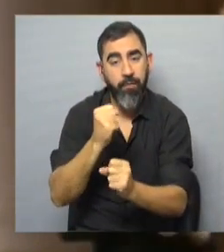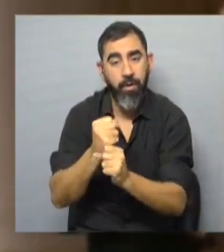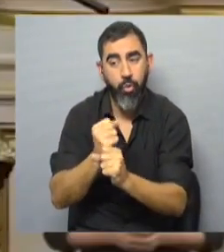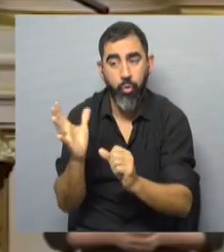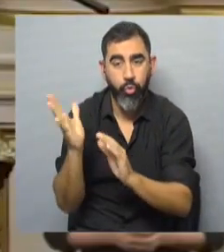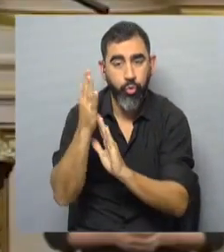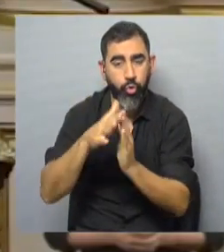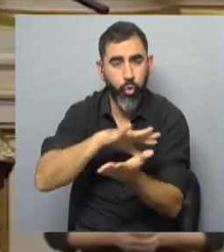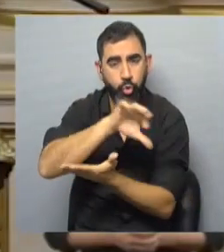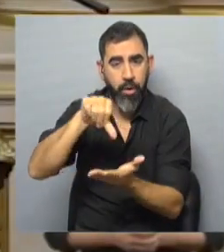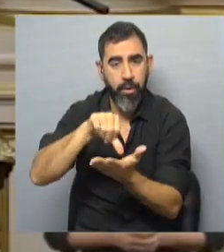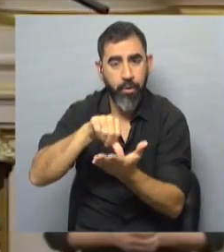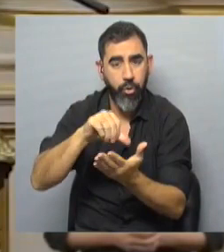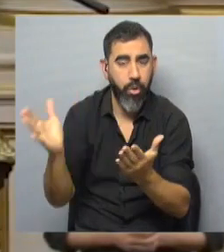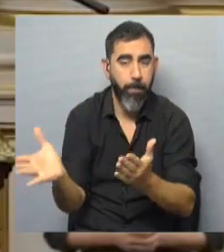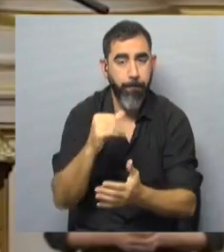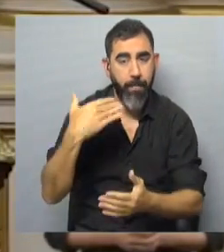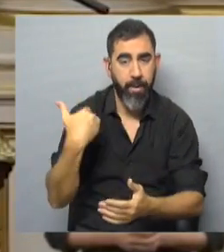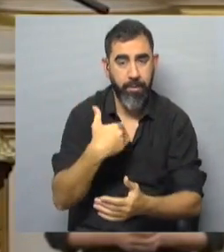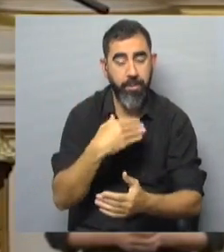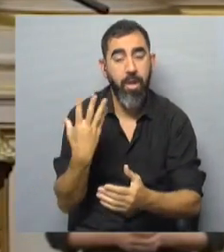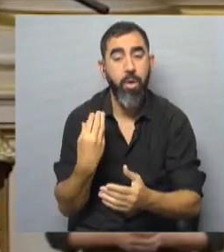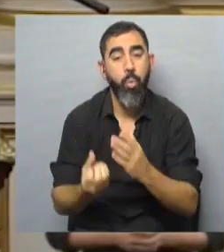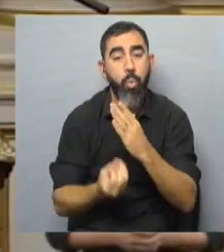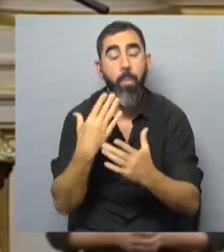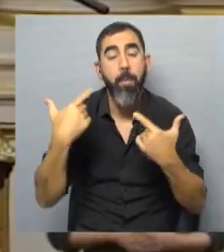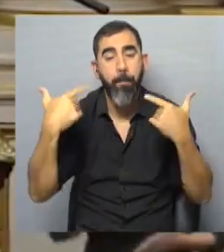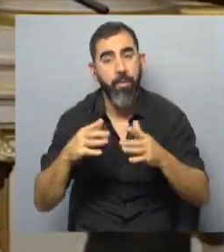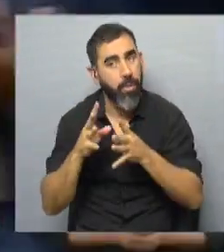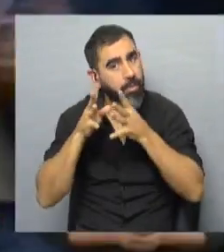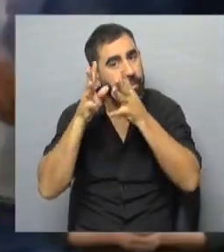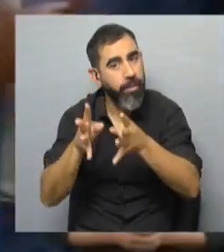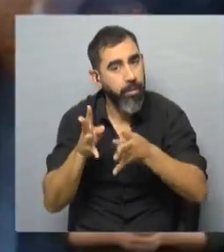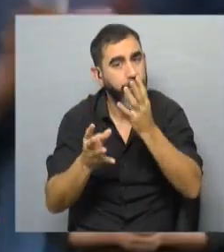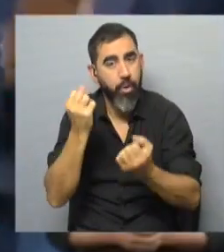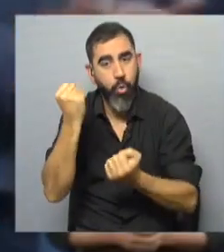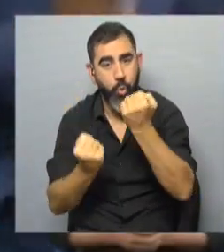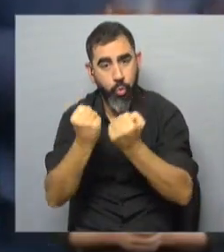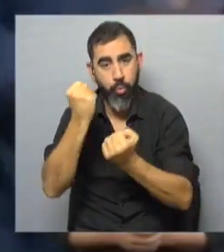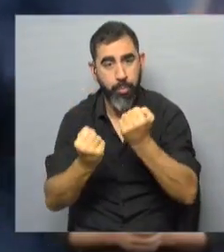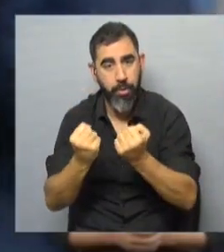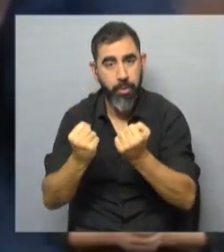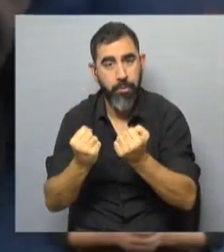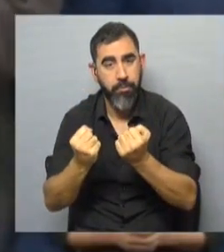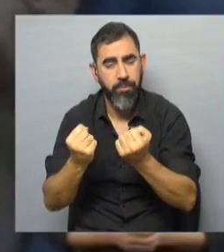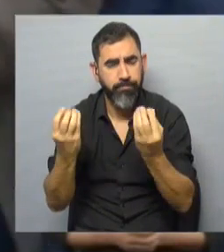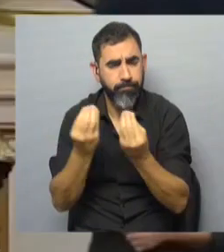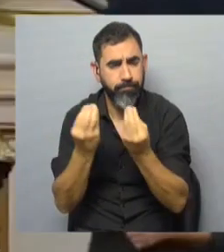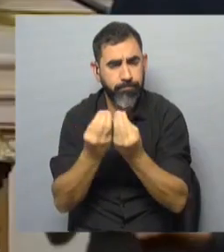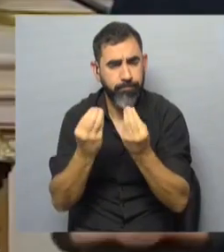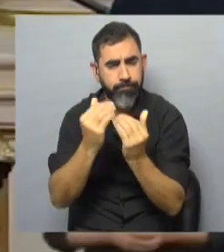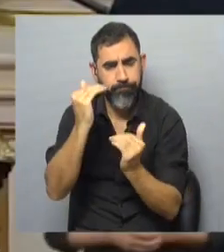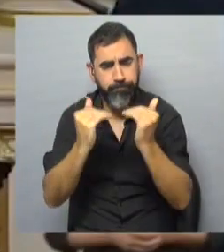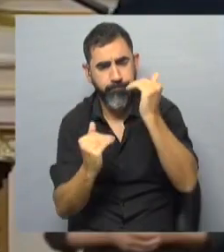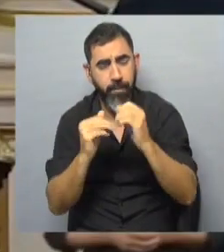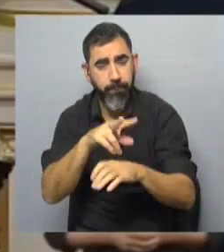nuestro país. La nueva ministra asume su cargo con grandes desafíos para la economía argentina, asediada por múltiples desequilibrios en